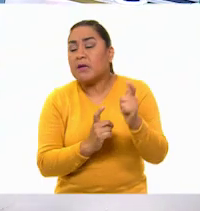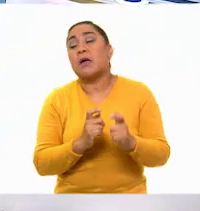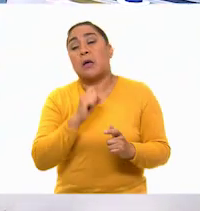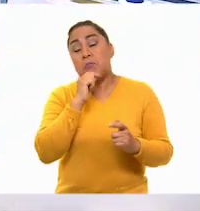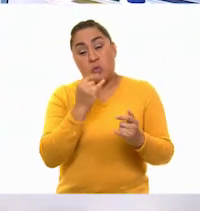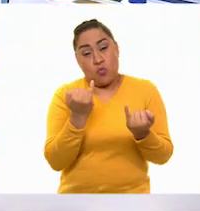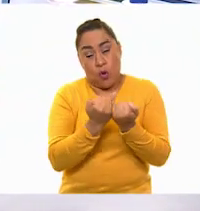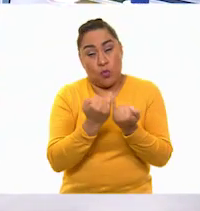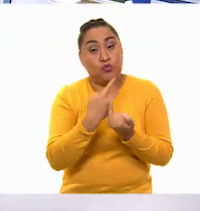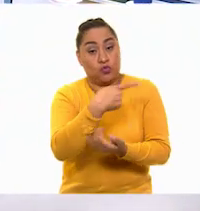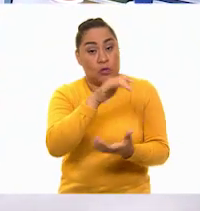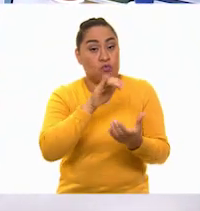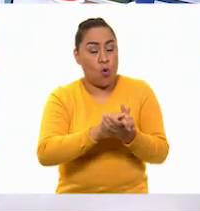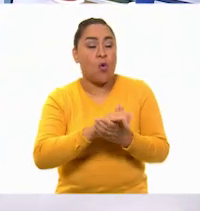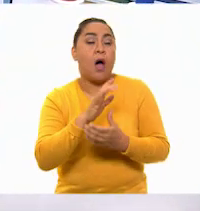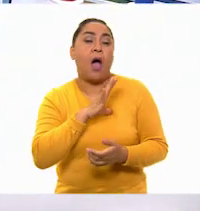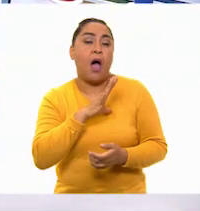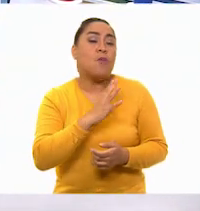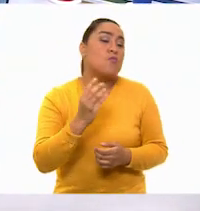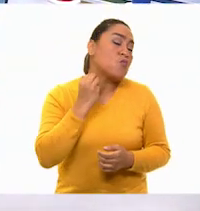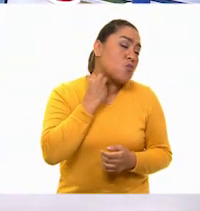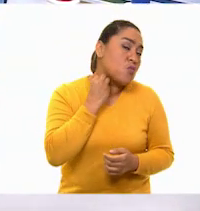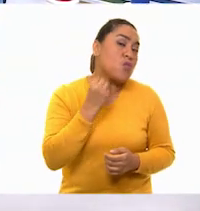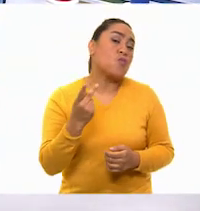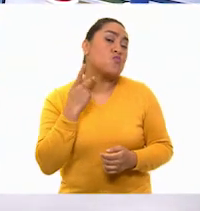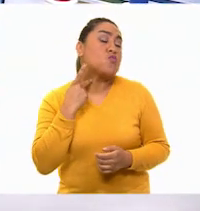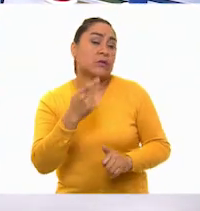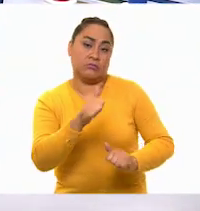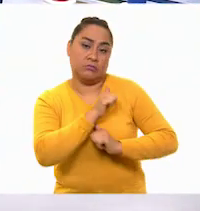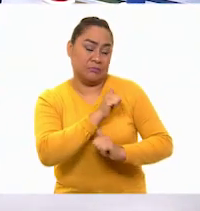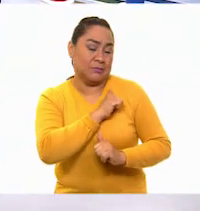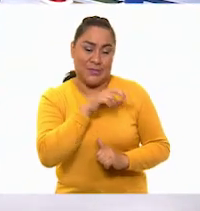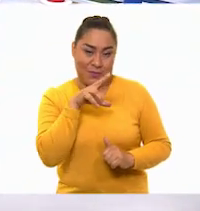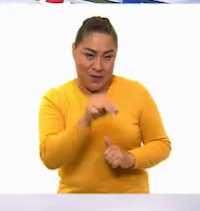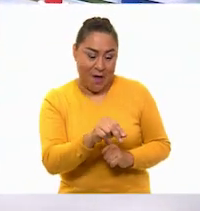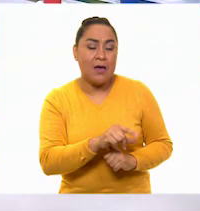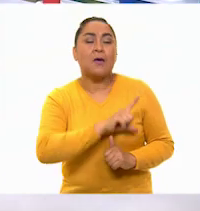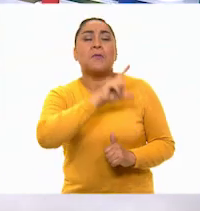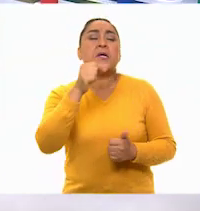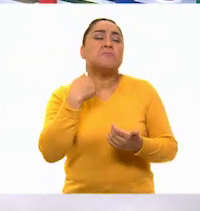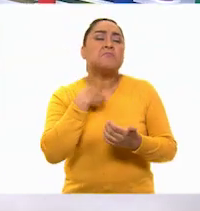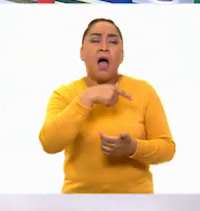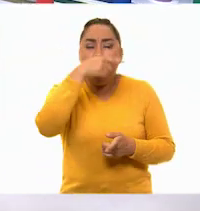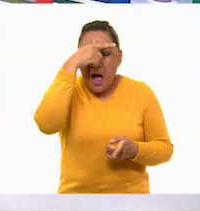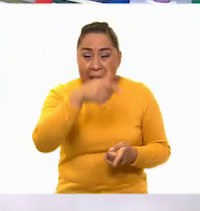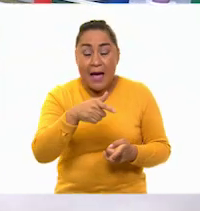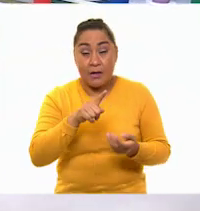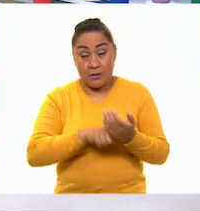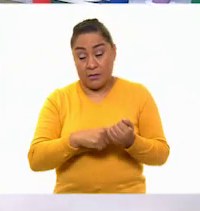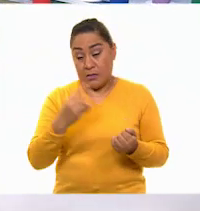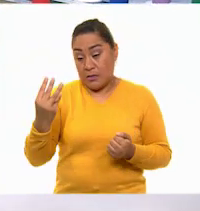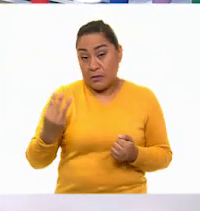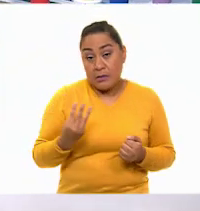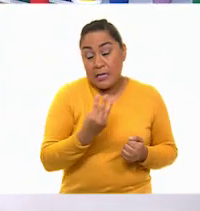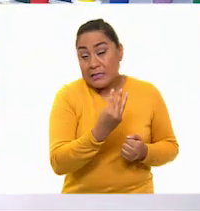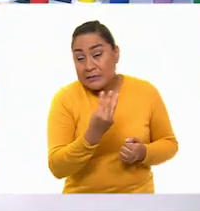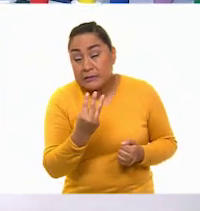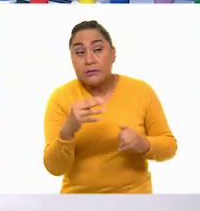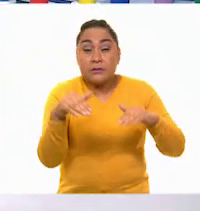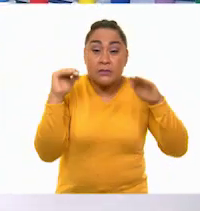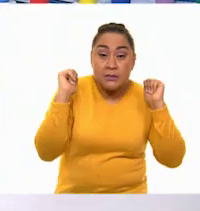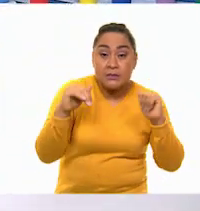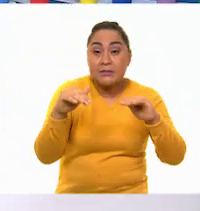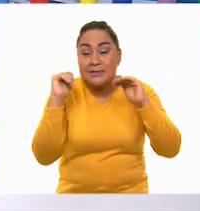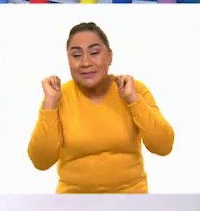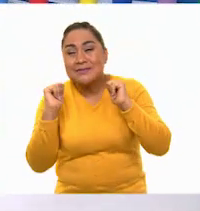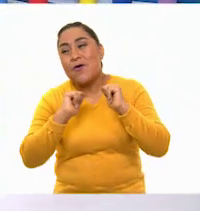esposo participó como abogado y político en la guerra, no como soldado. Y también encontré que los tres andaban a salto de mata para esconderse